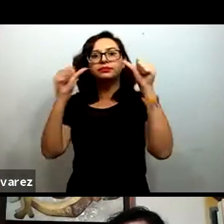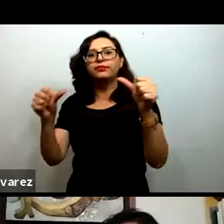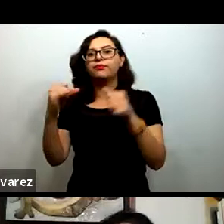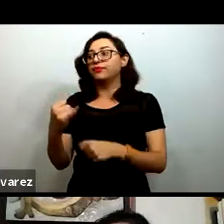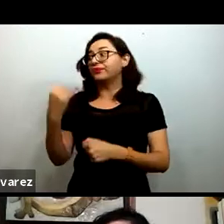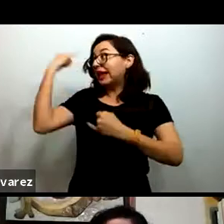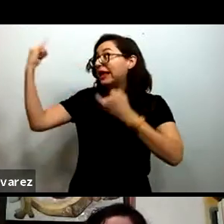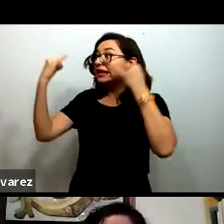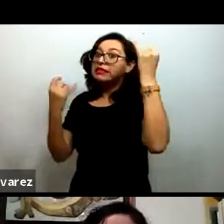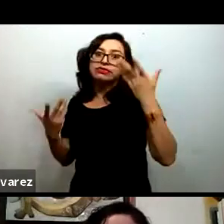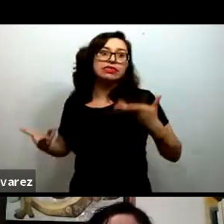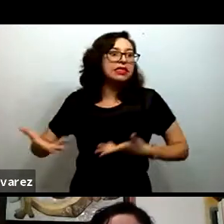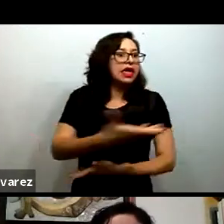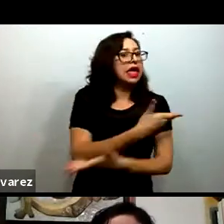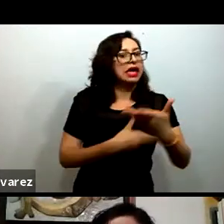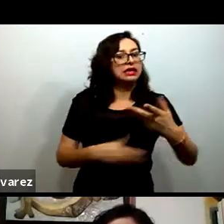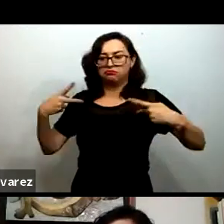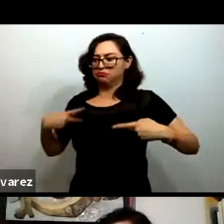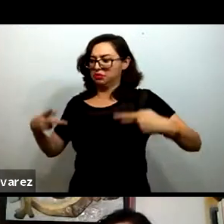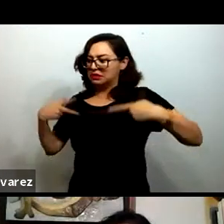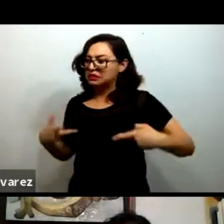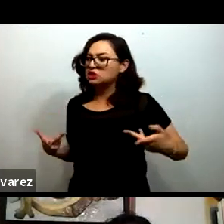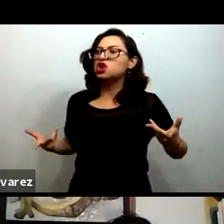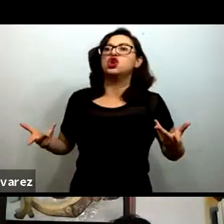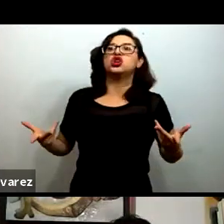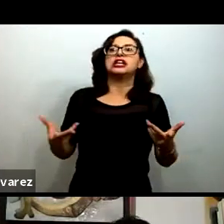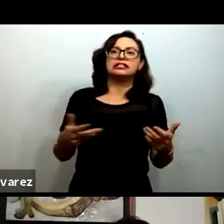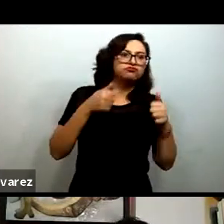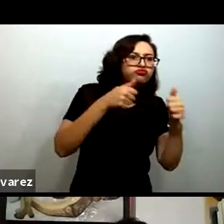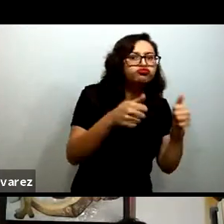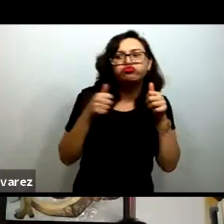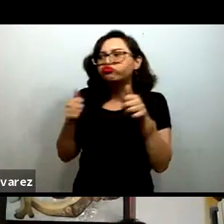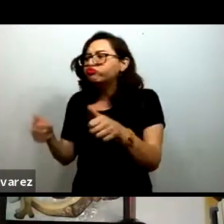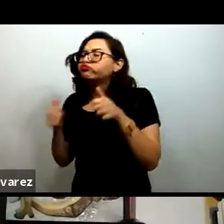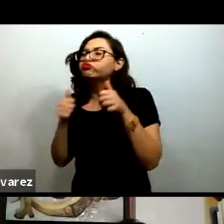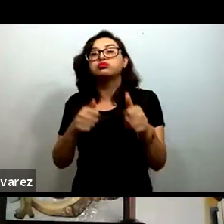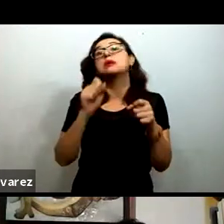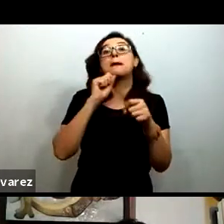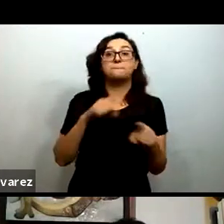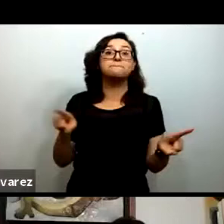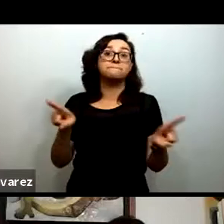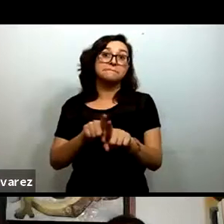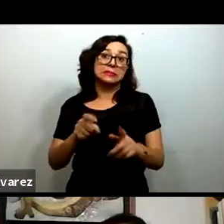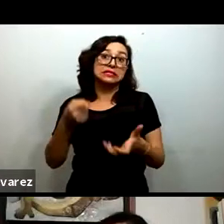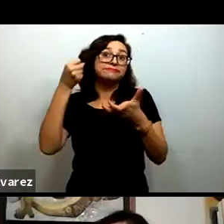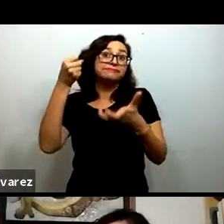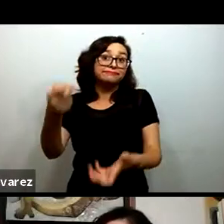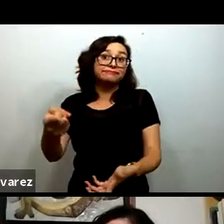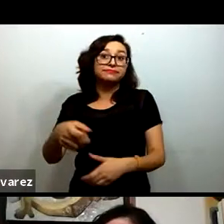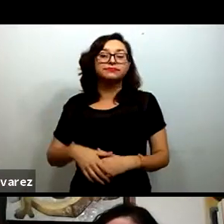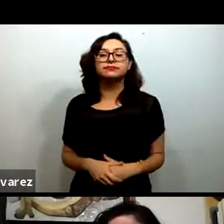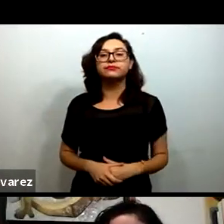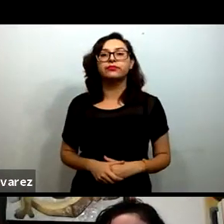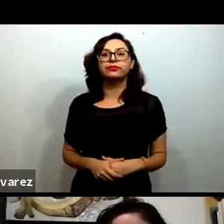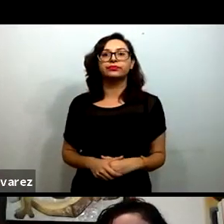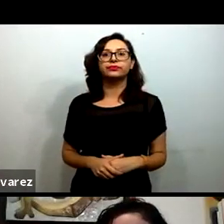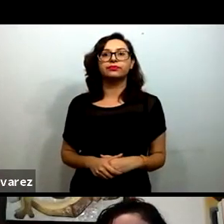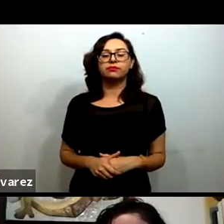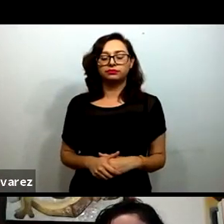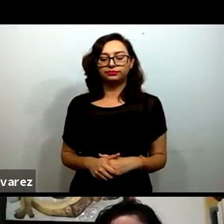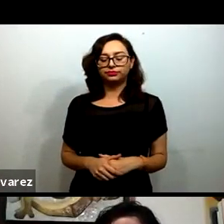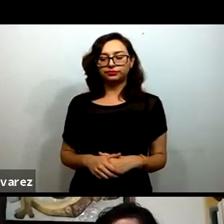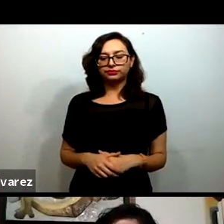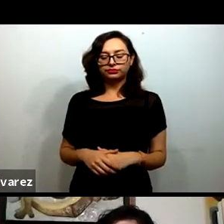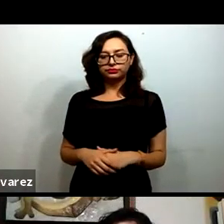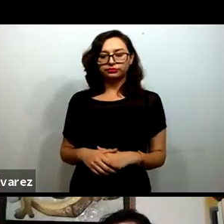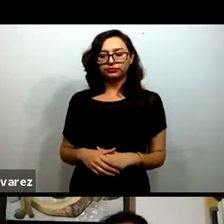recursos humanos y experiencias, como también para el financiamiento de las distintas estrategias. En este marco, el